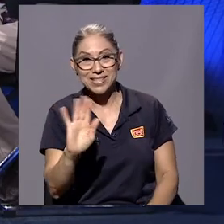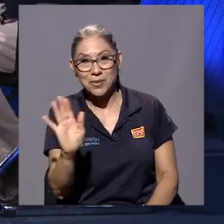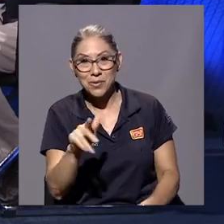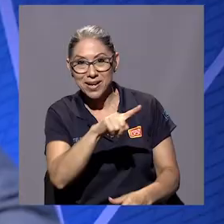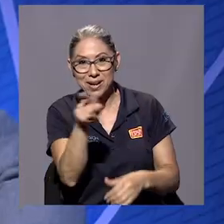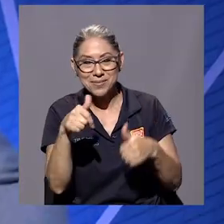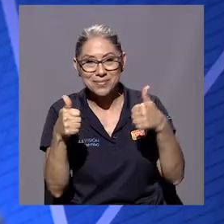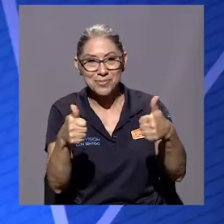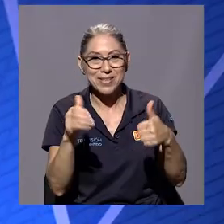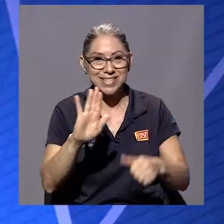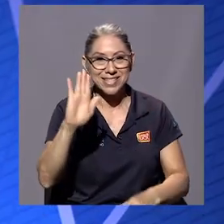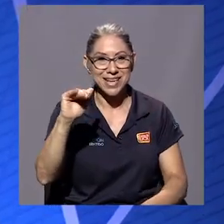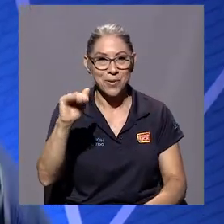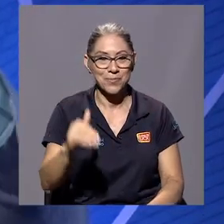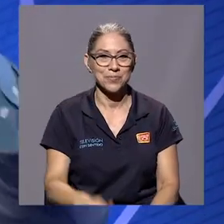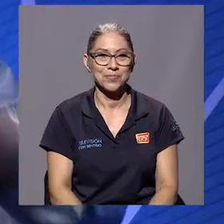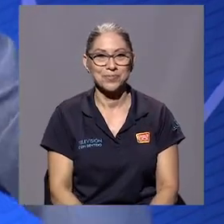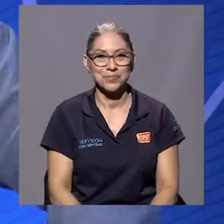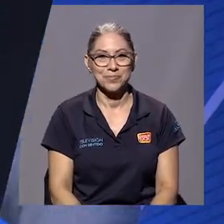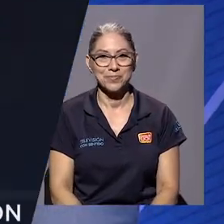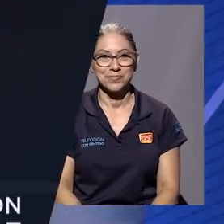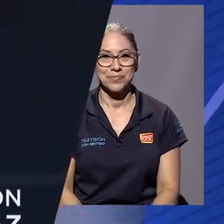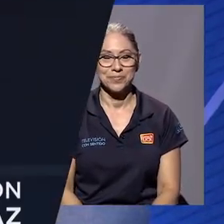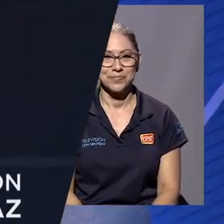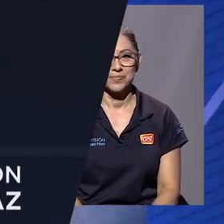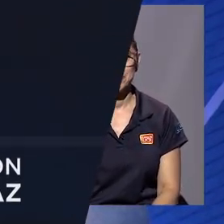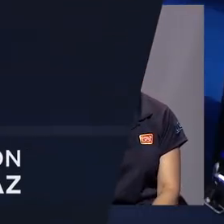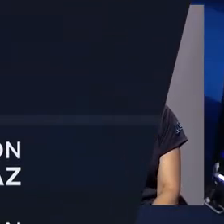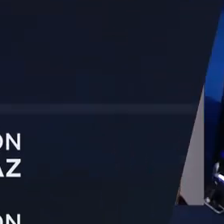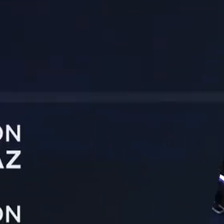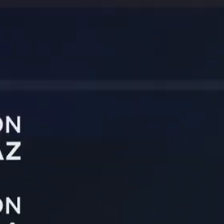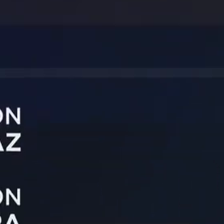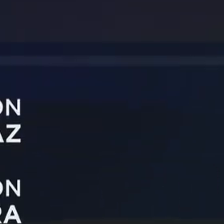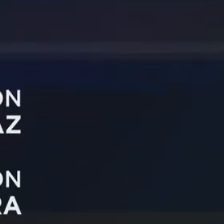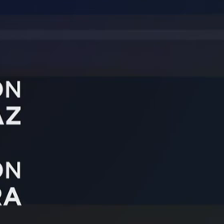Hasta luego. Que la pasen muy bien. Chao. Chao. Chao.